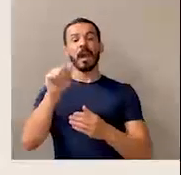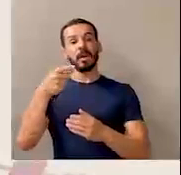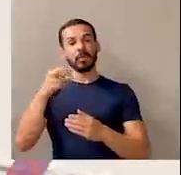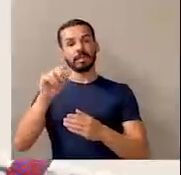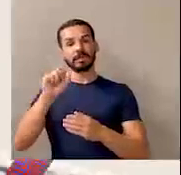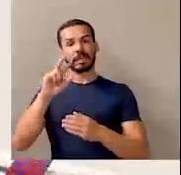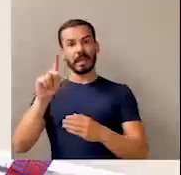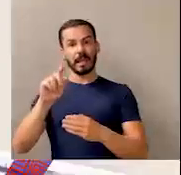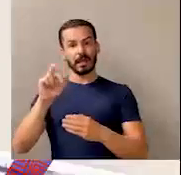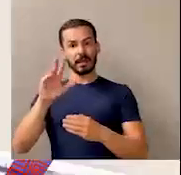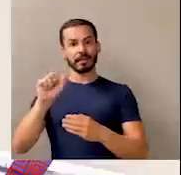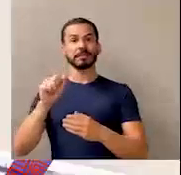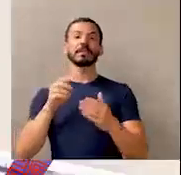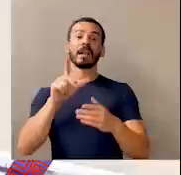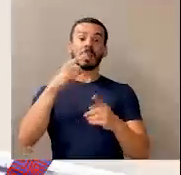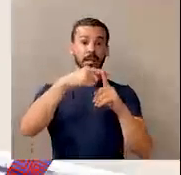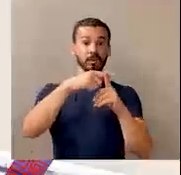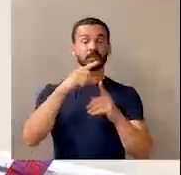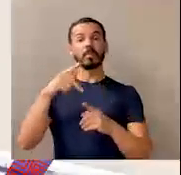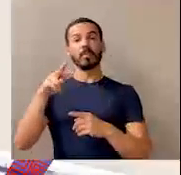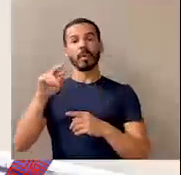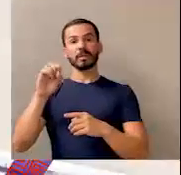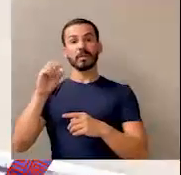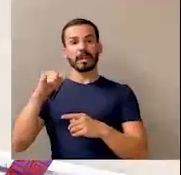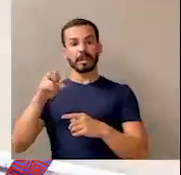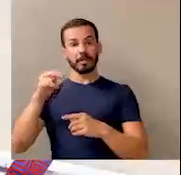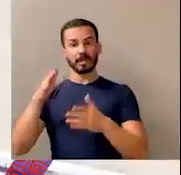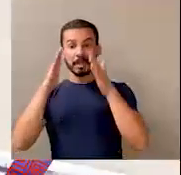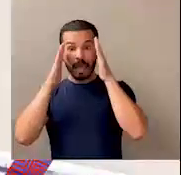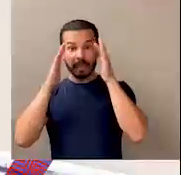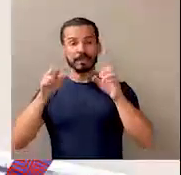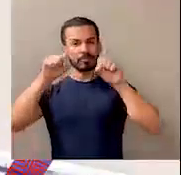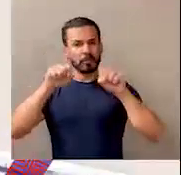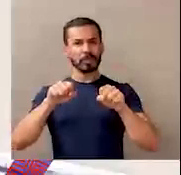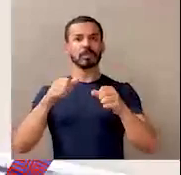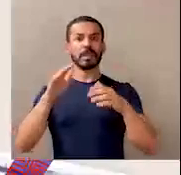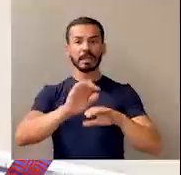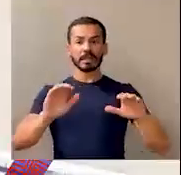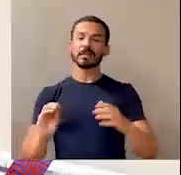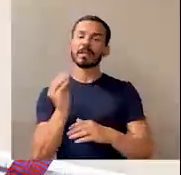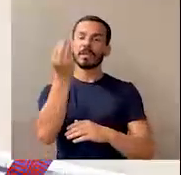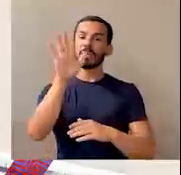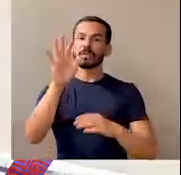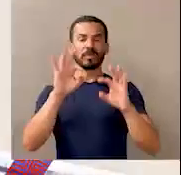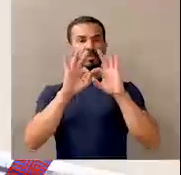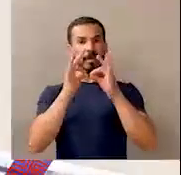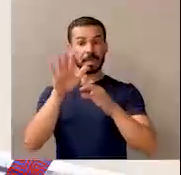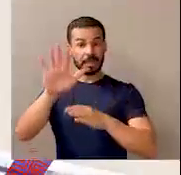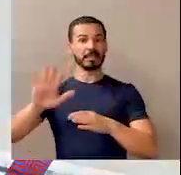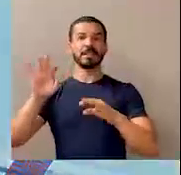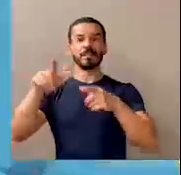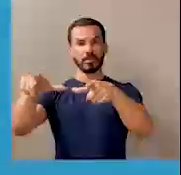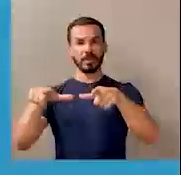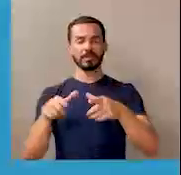La Cruz y Puerto Jiménez, garantizando la atención oportuna de la niñez, la adolescencia y sus familias de esas